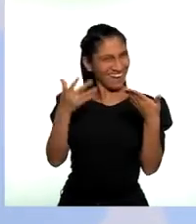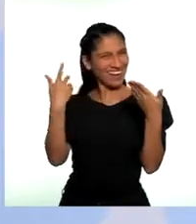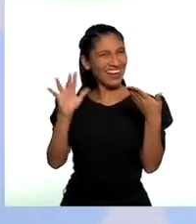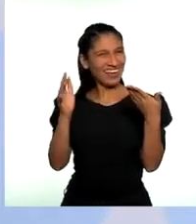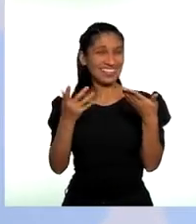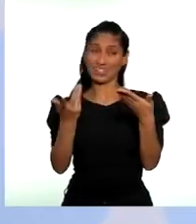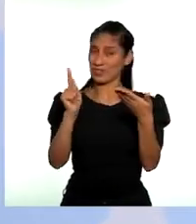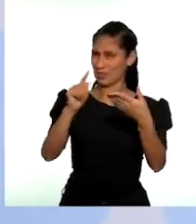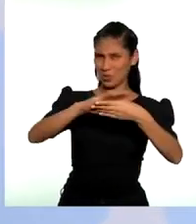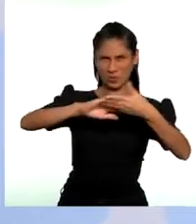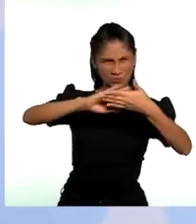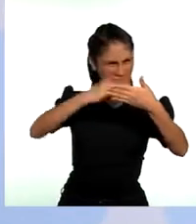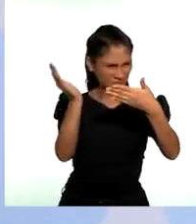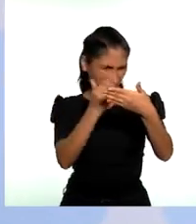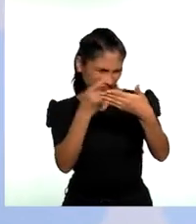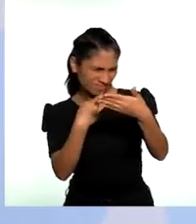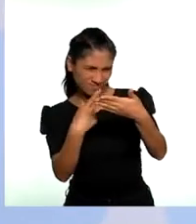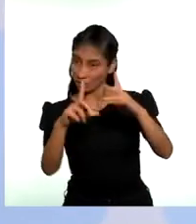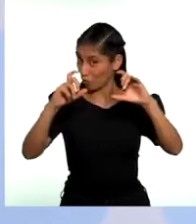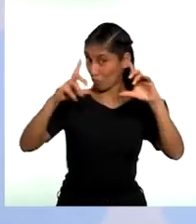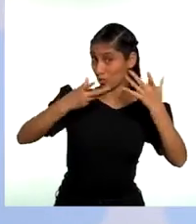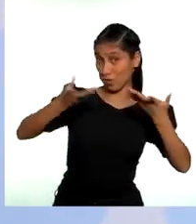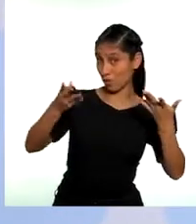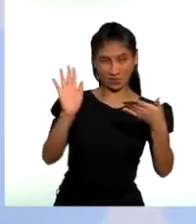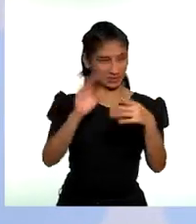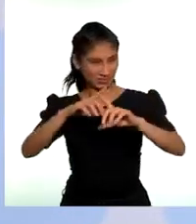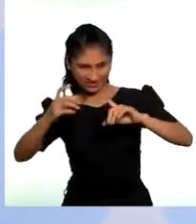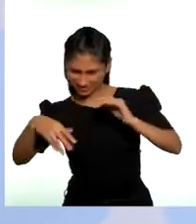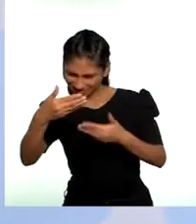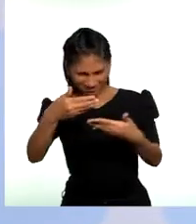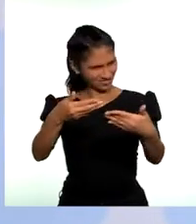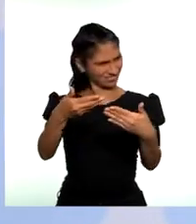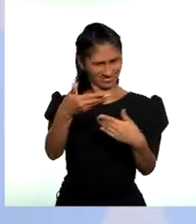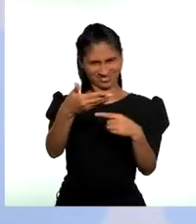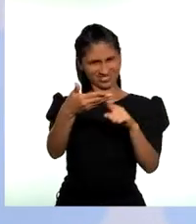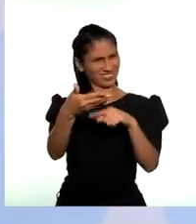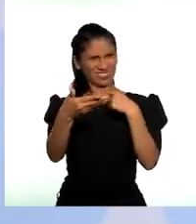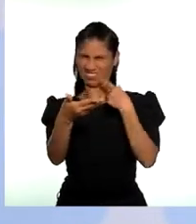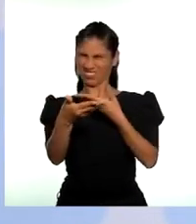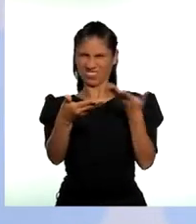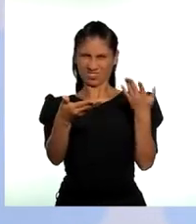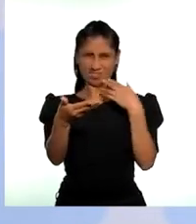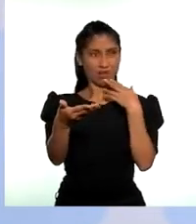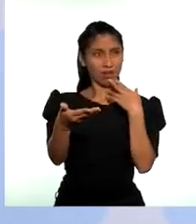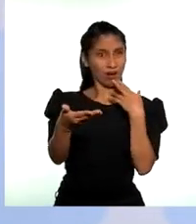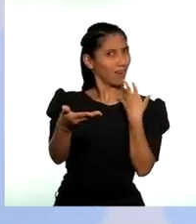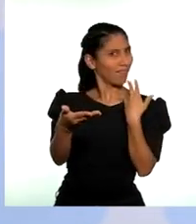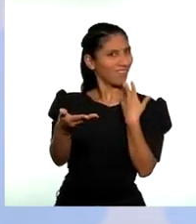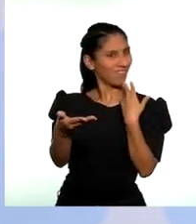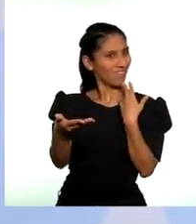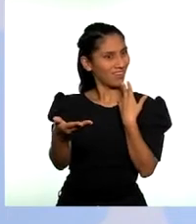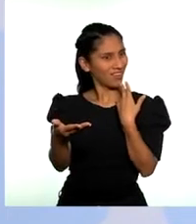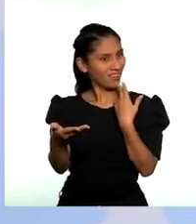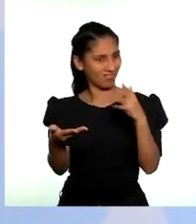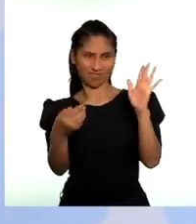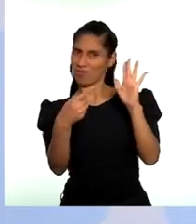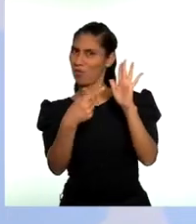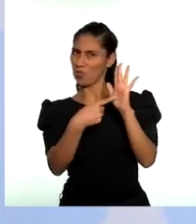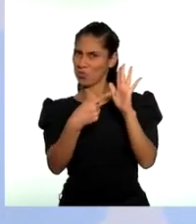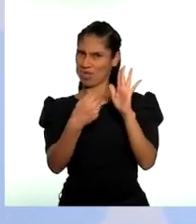Llegó un sobre. ¿Qué será? ¿Una foto? A ver. ¿Qué es esto? ¿Una